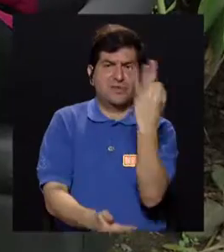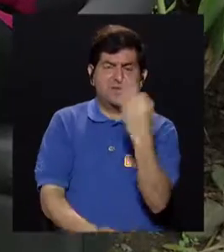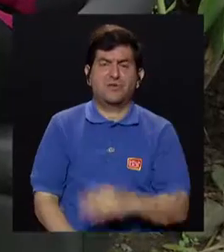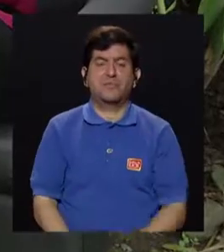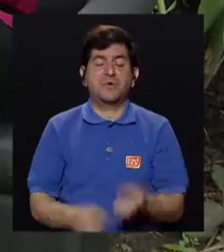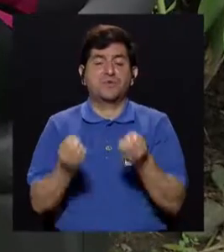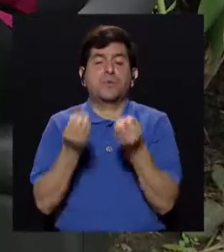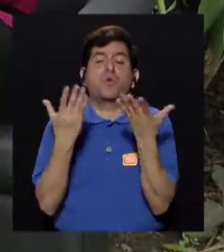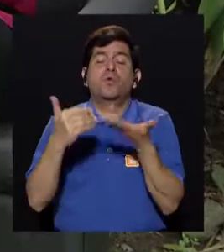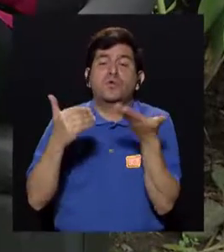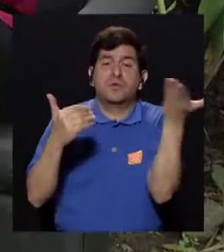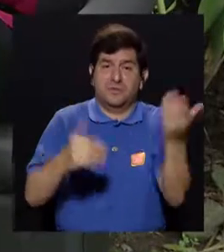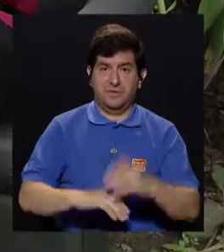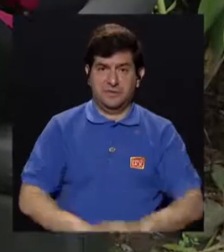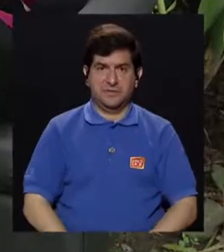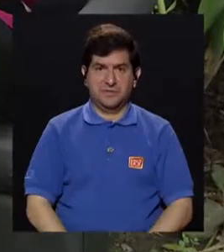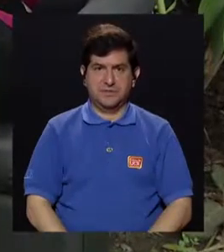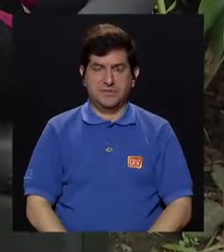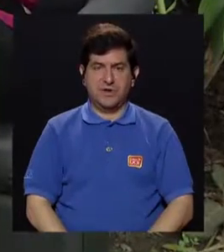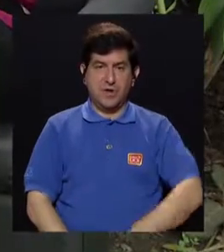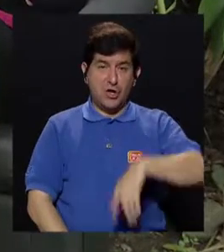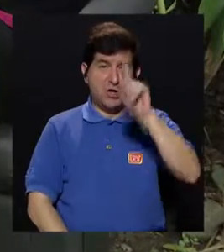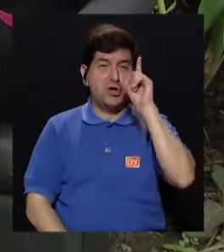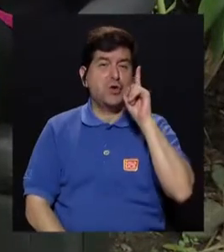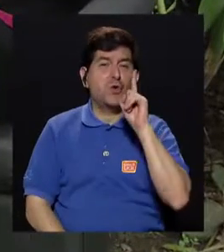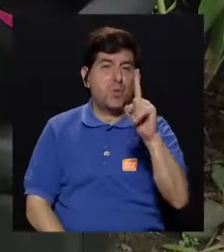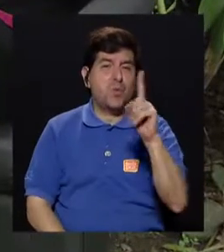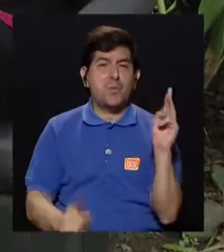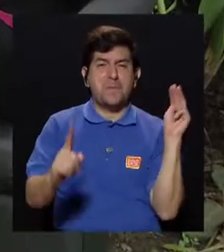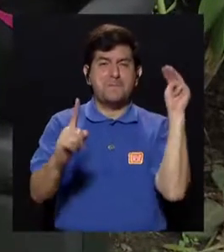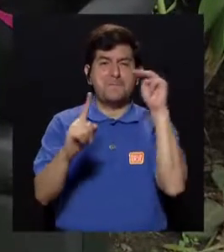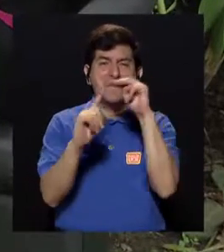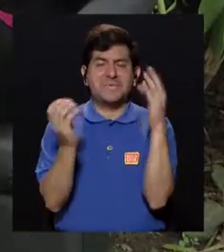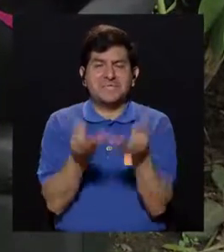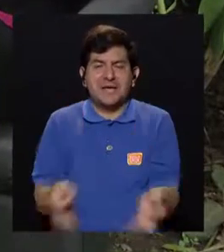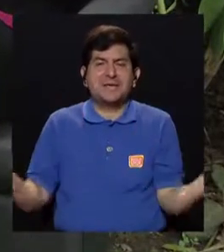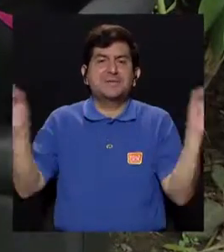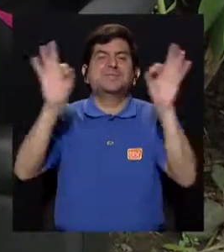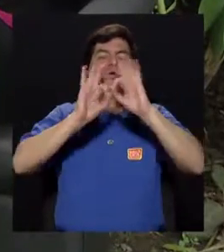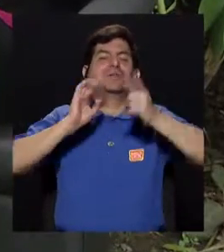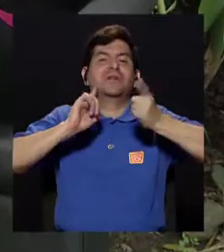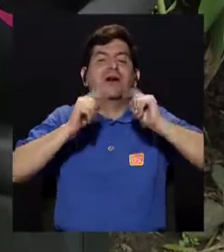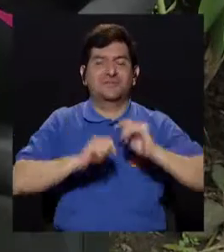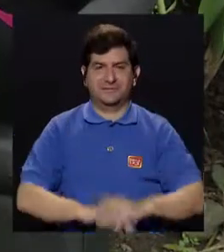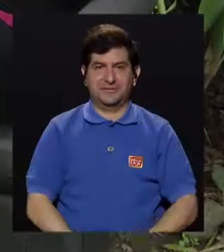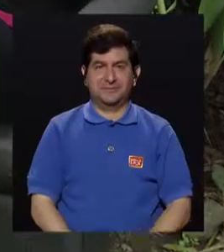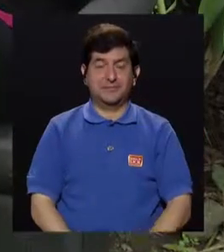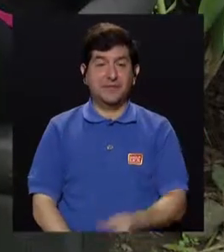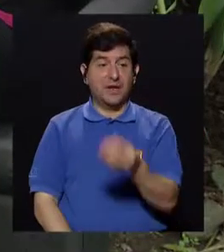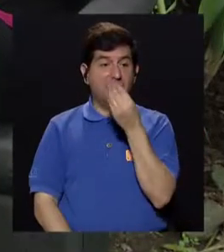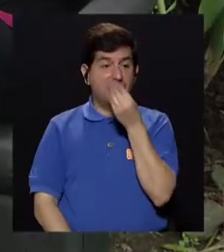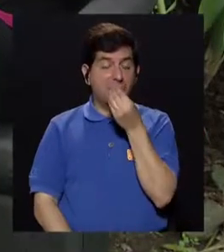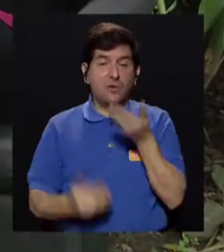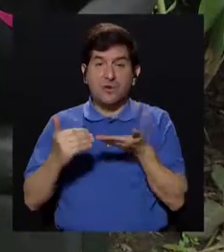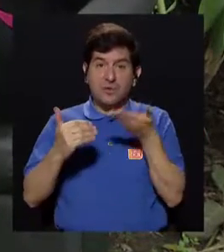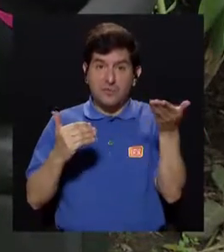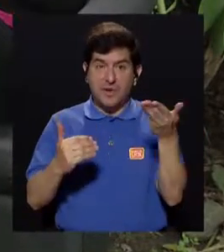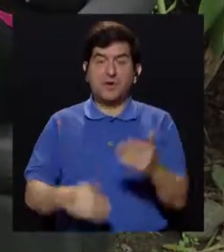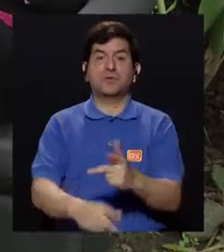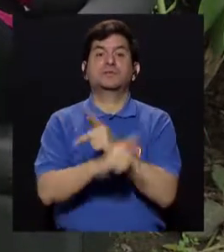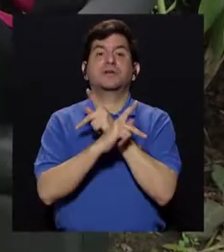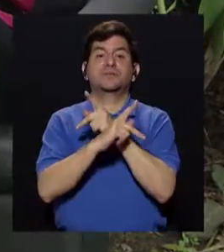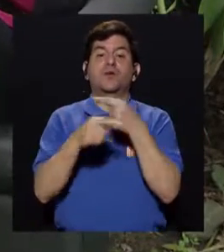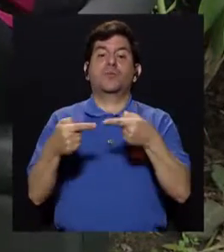dimensiones porque es multifactorial. ¿Y sabe qué? ¿Cuál es uno de los mensajes más importantes? Coma